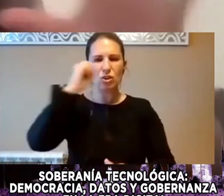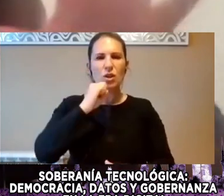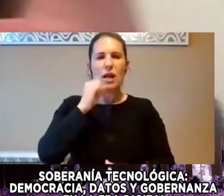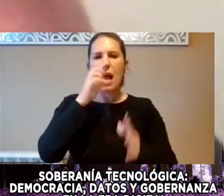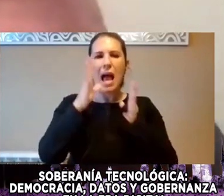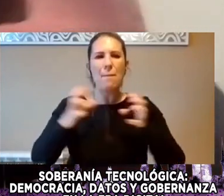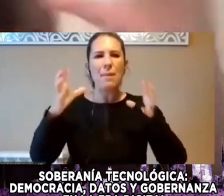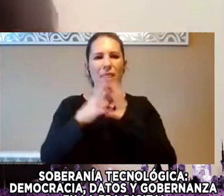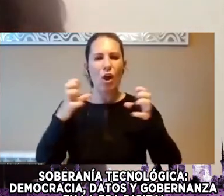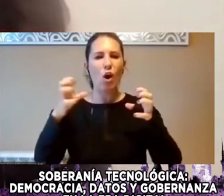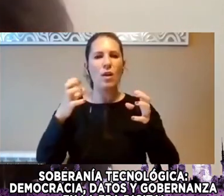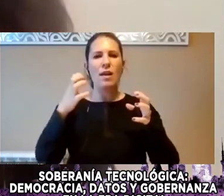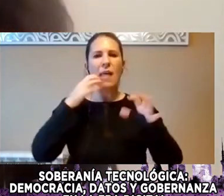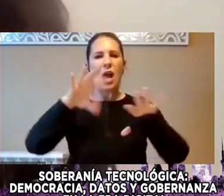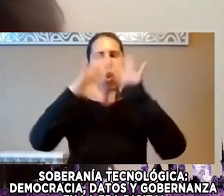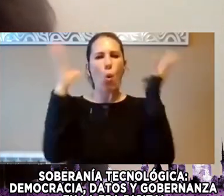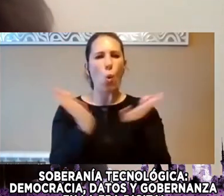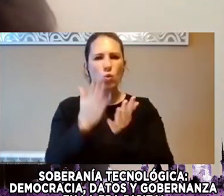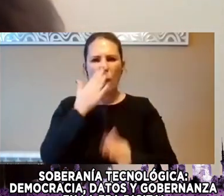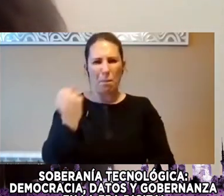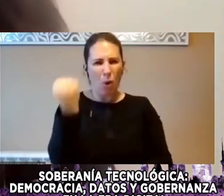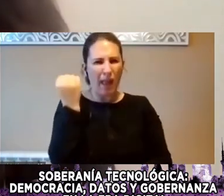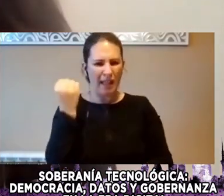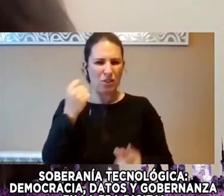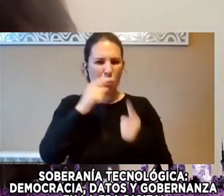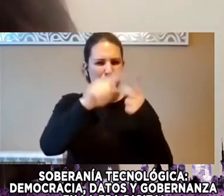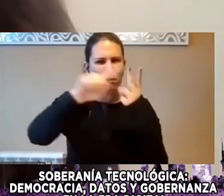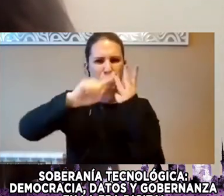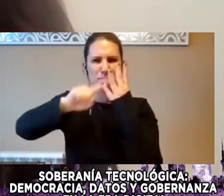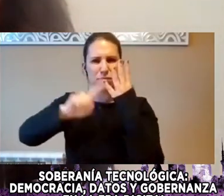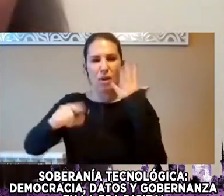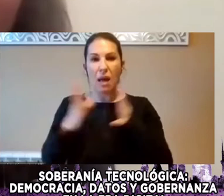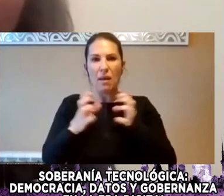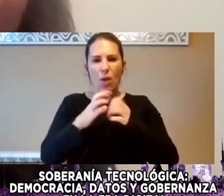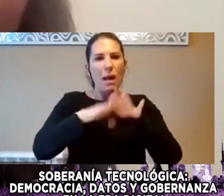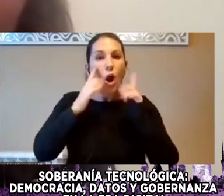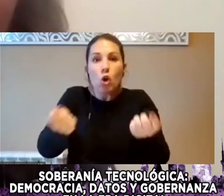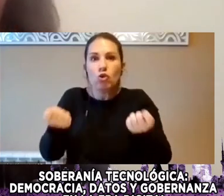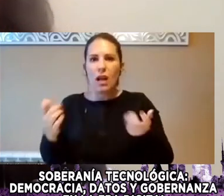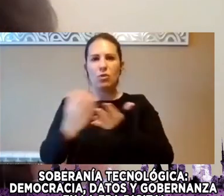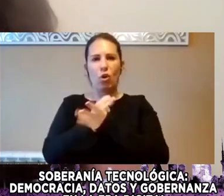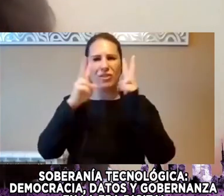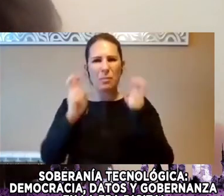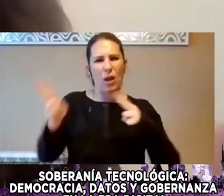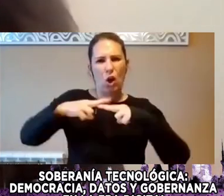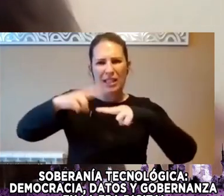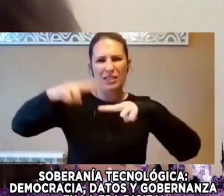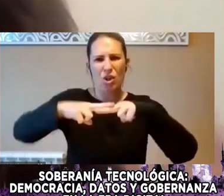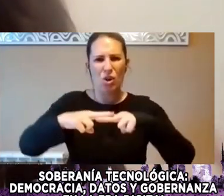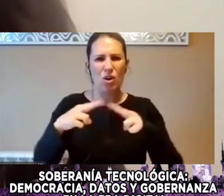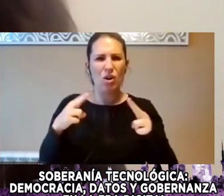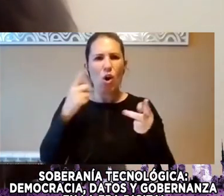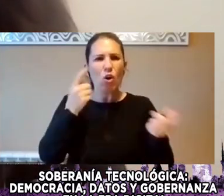Este Conjunto De Poderes Para Controlar Los Términos De Conexión Controlar La Manera